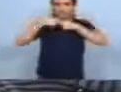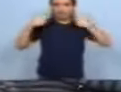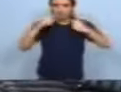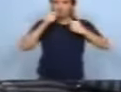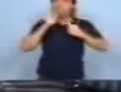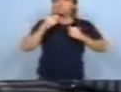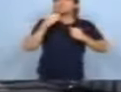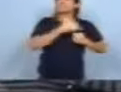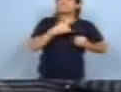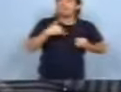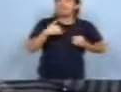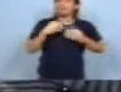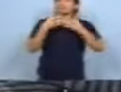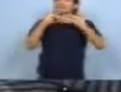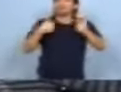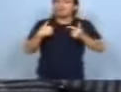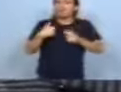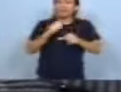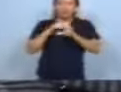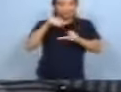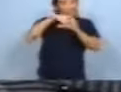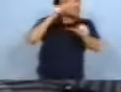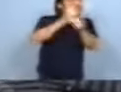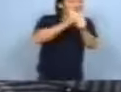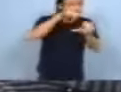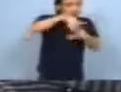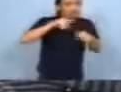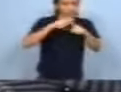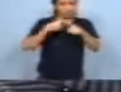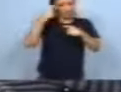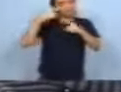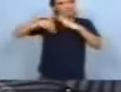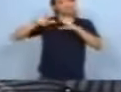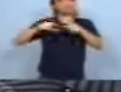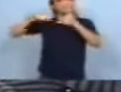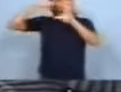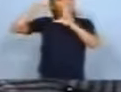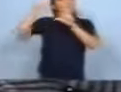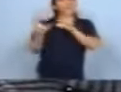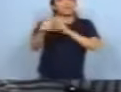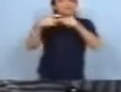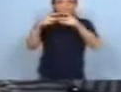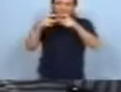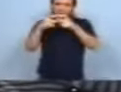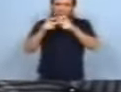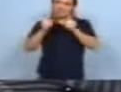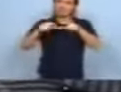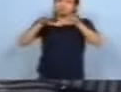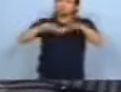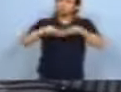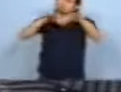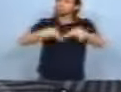desaparecidas. Pero militantes, así... Por eso estamos haciendo una película para los treinta y cinco años, con las madres que todavía marchan.